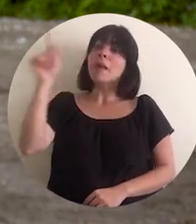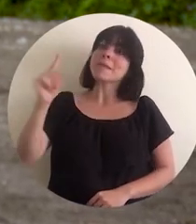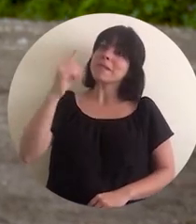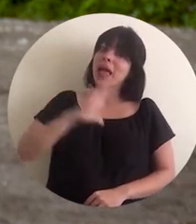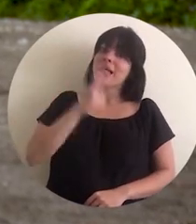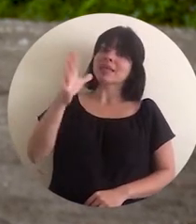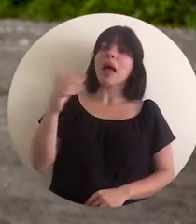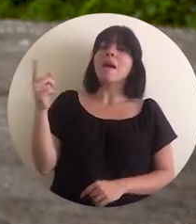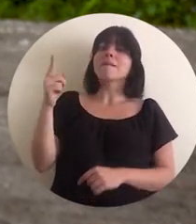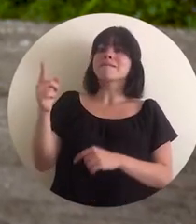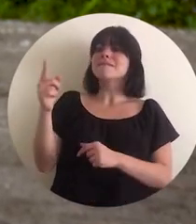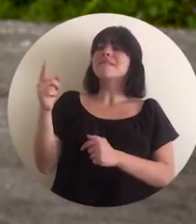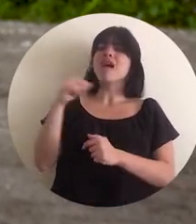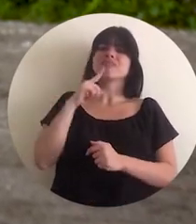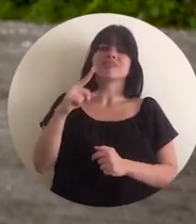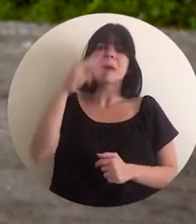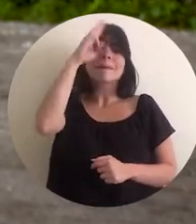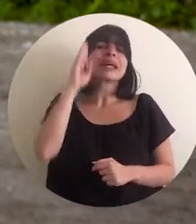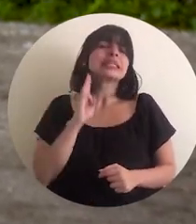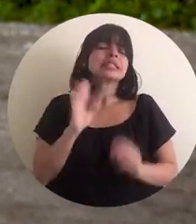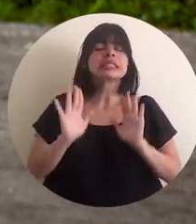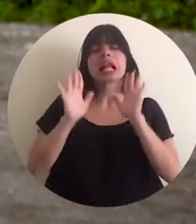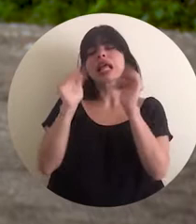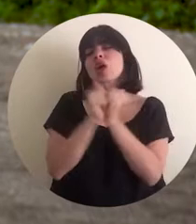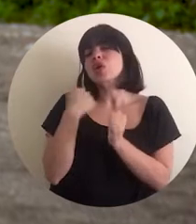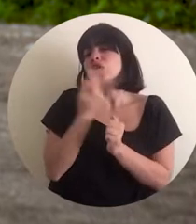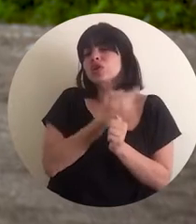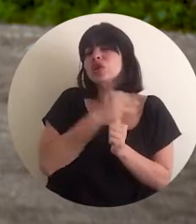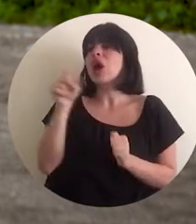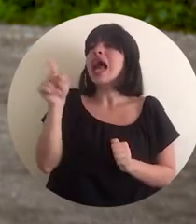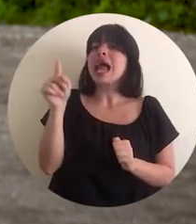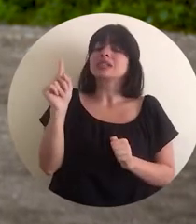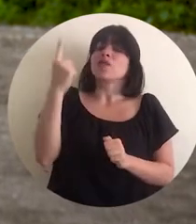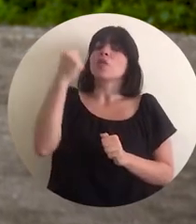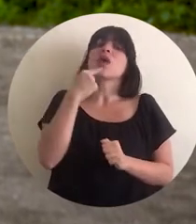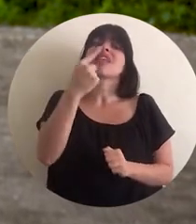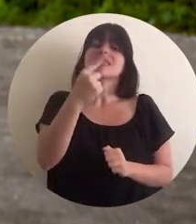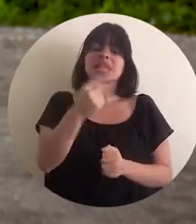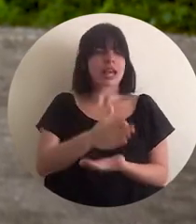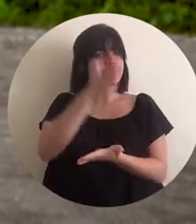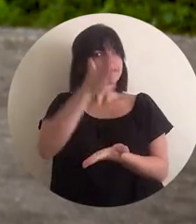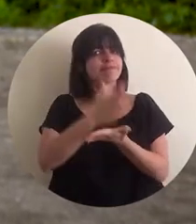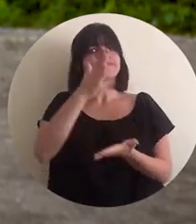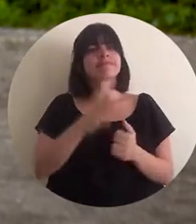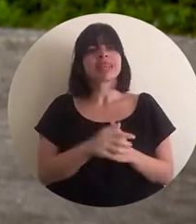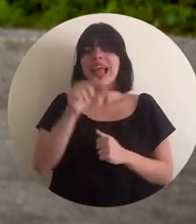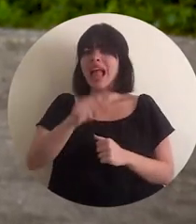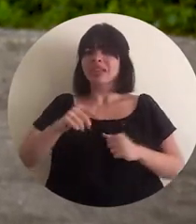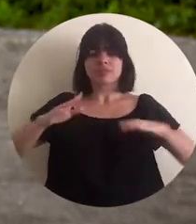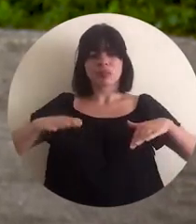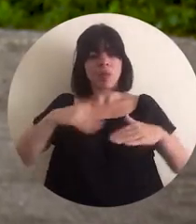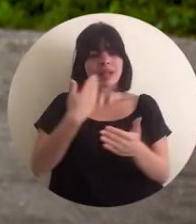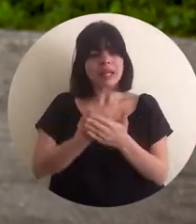nuestra primera dama, Merceditas, ha sido muy excelente con nosotros. Ella fue una de las que dijo, hasta aquí, esto no ha